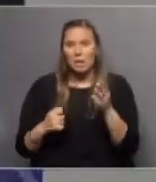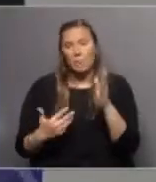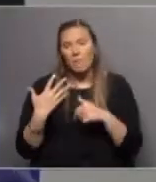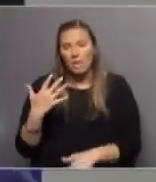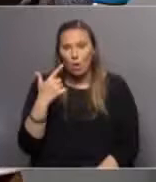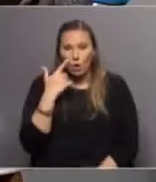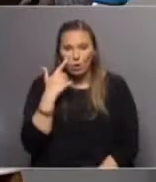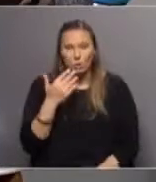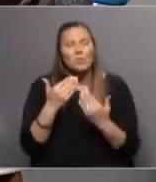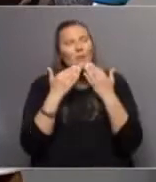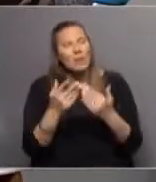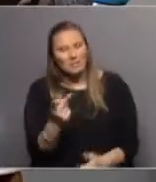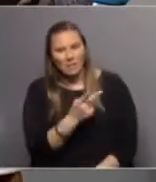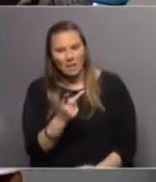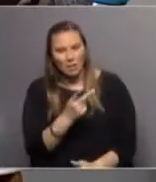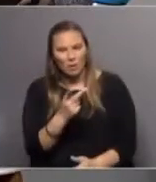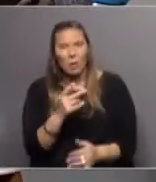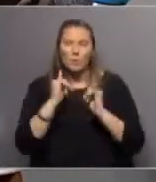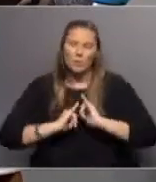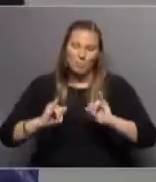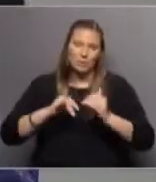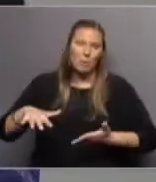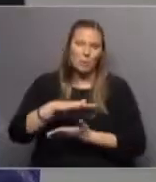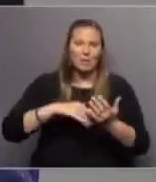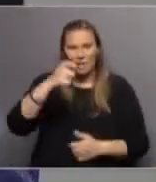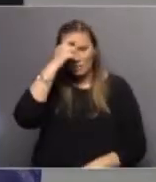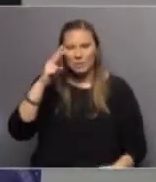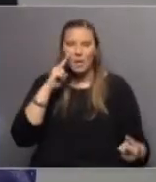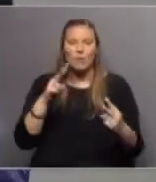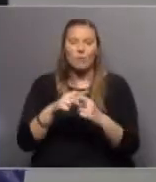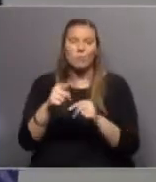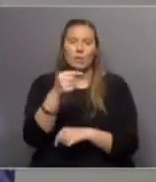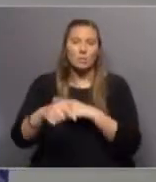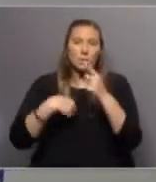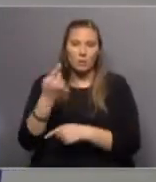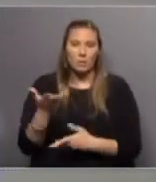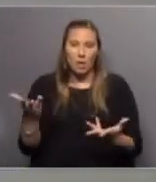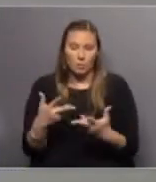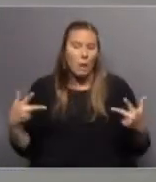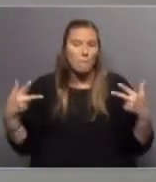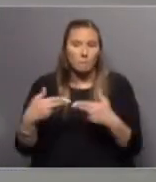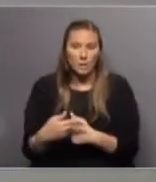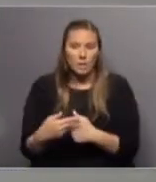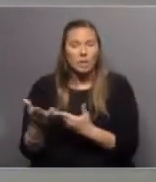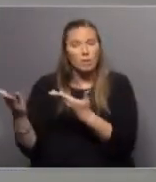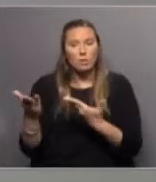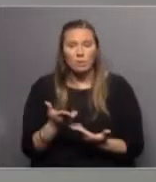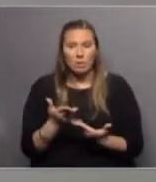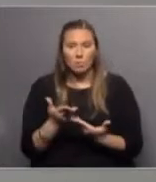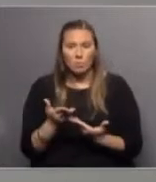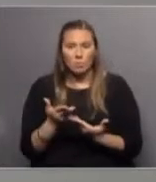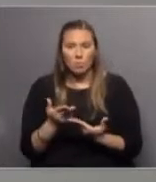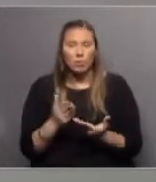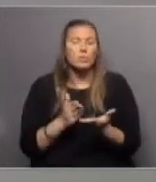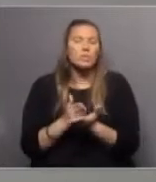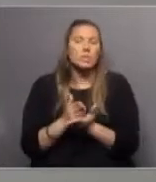Alexandra, dañera muchas gracias por el paseo por el parque de la ciencia. Hasta la semana que viene. Nosotros vamos a abrir una nueva pausa y los invitamos recibimos